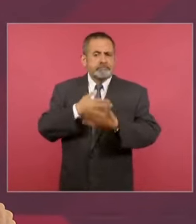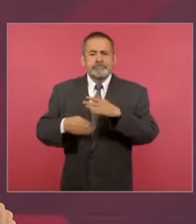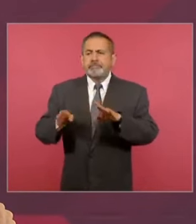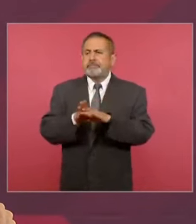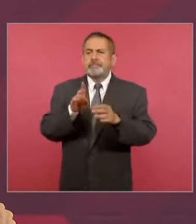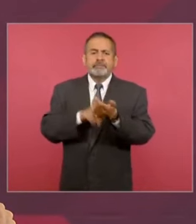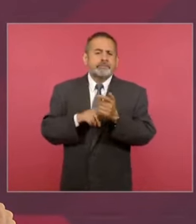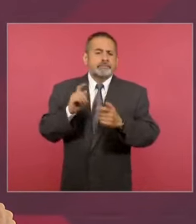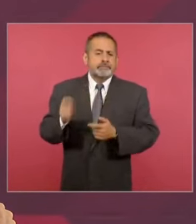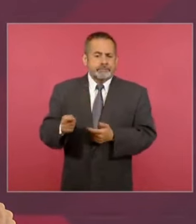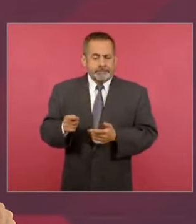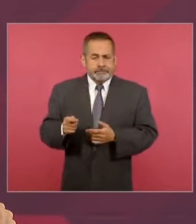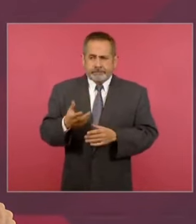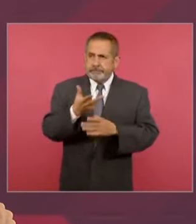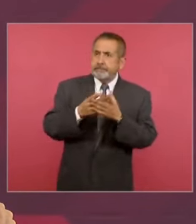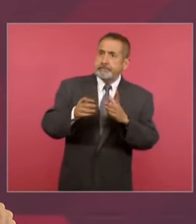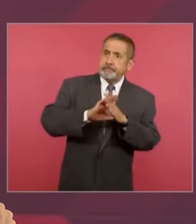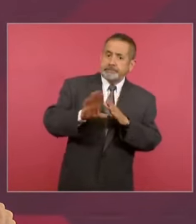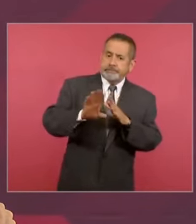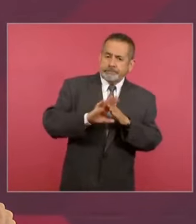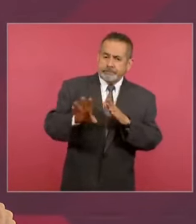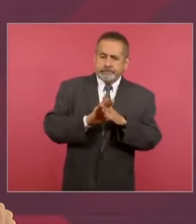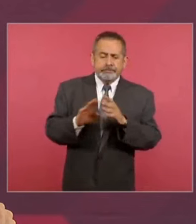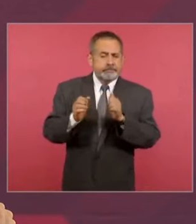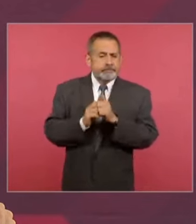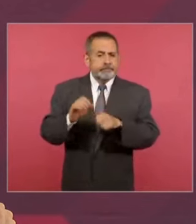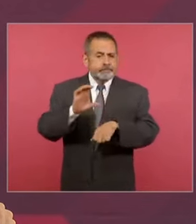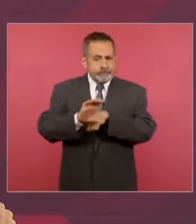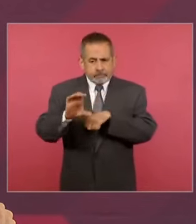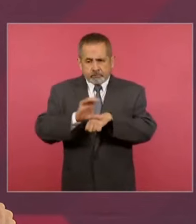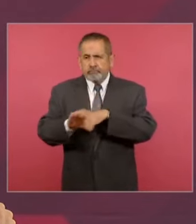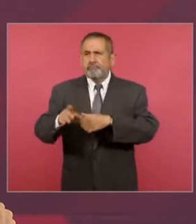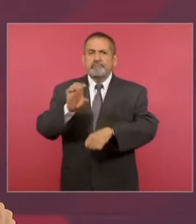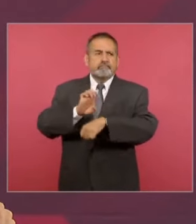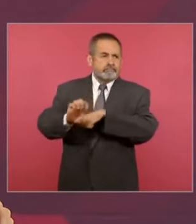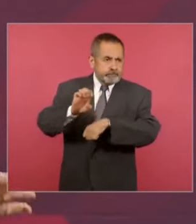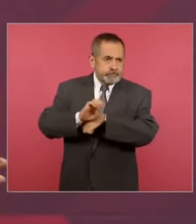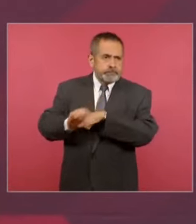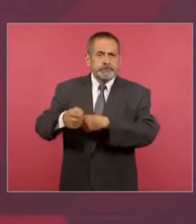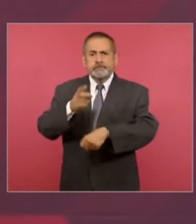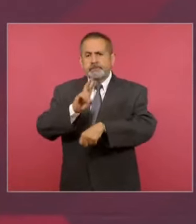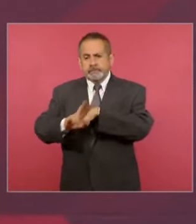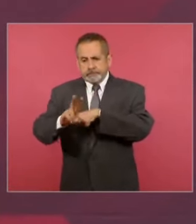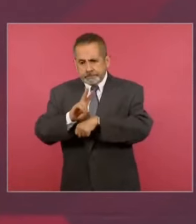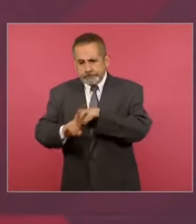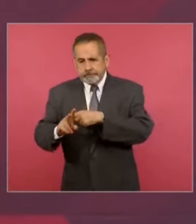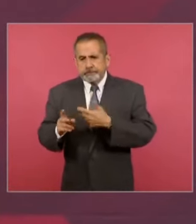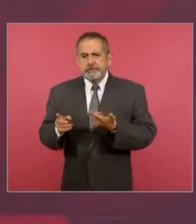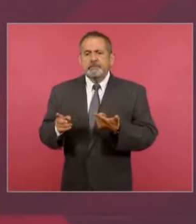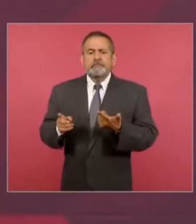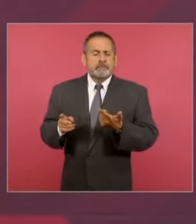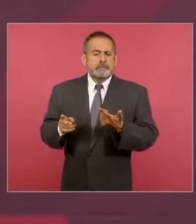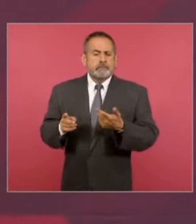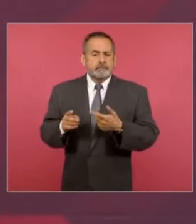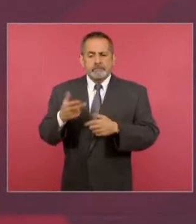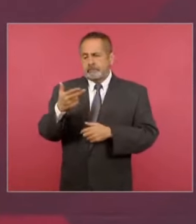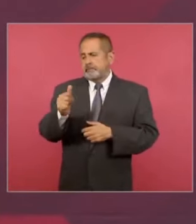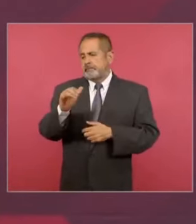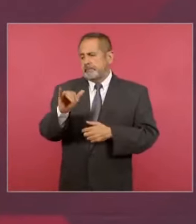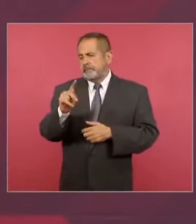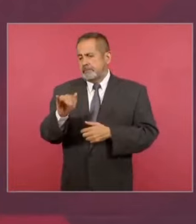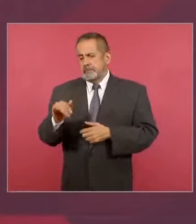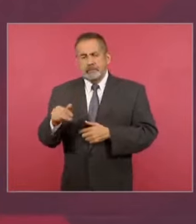aumento de la migración tanto de Colombia, de Ecuador, de Venezuela y de Haití.